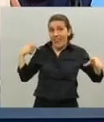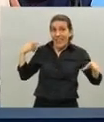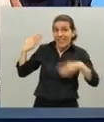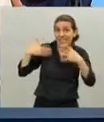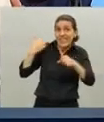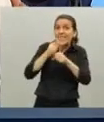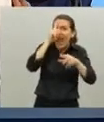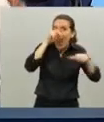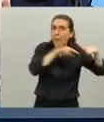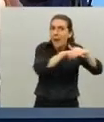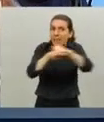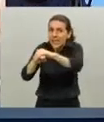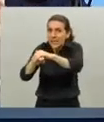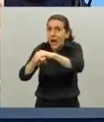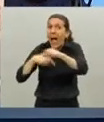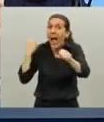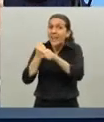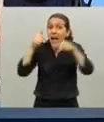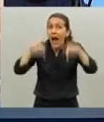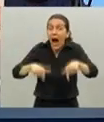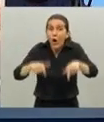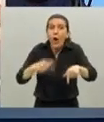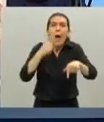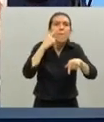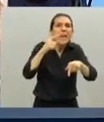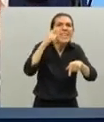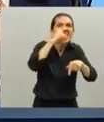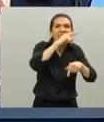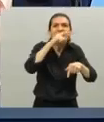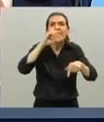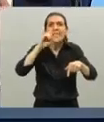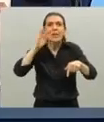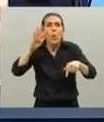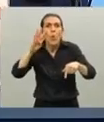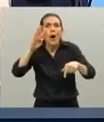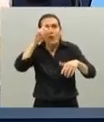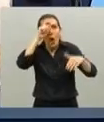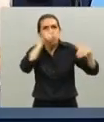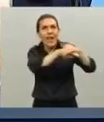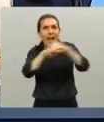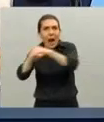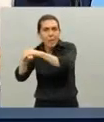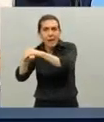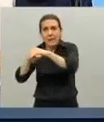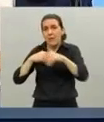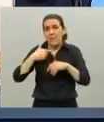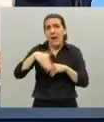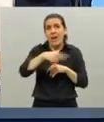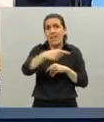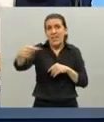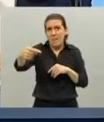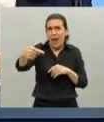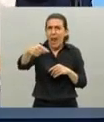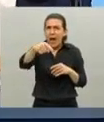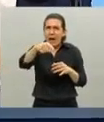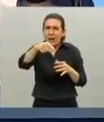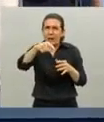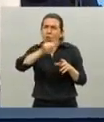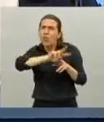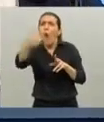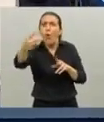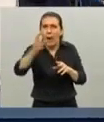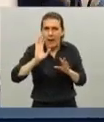intensiva tenemos 1.704 en la próxima semana ya vamos a estar casi exactamente la